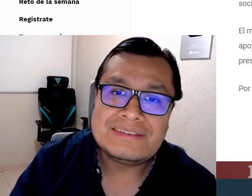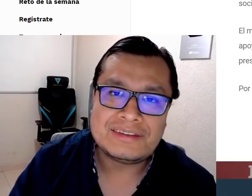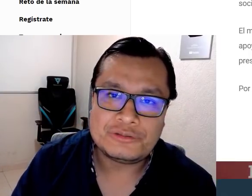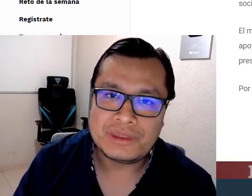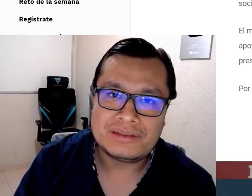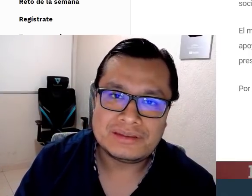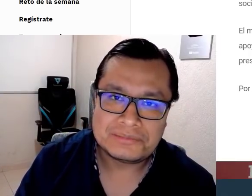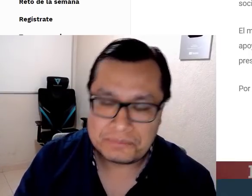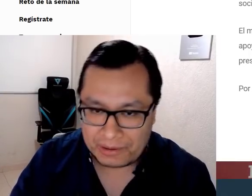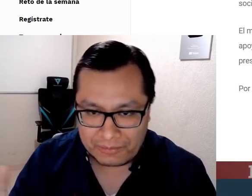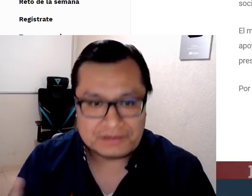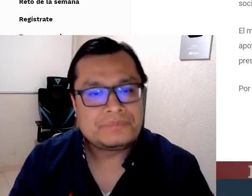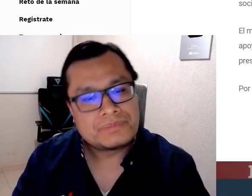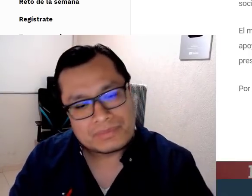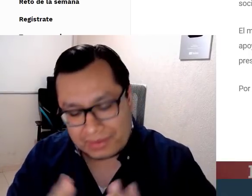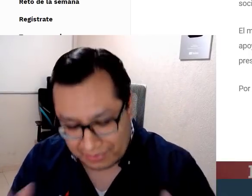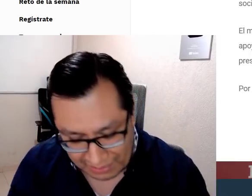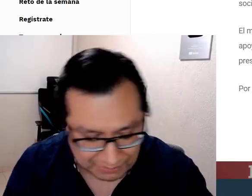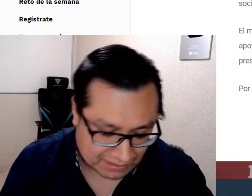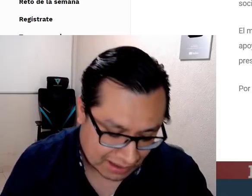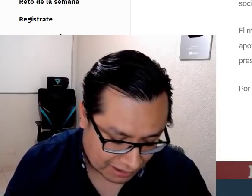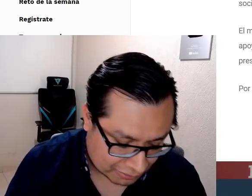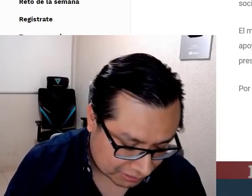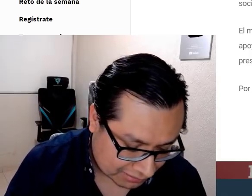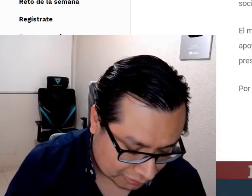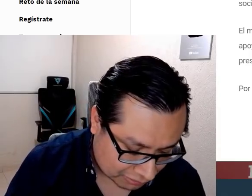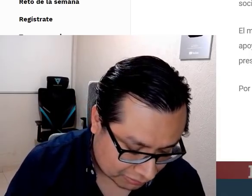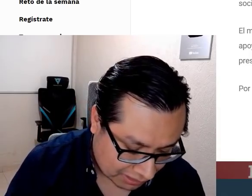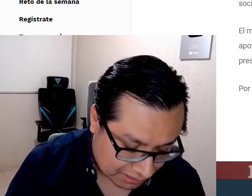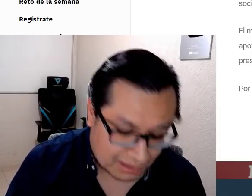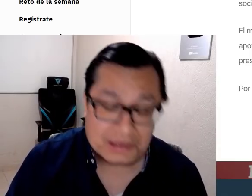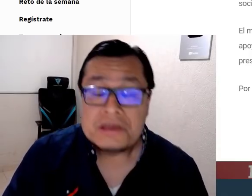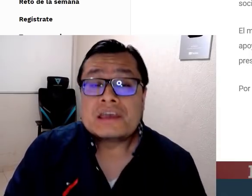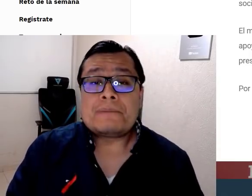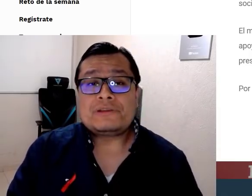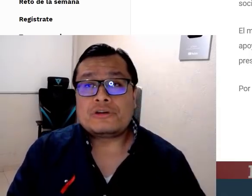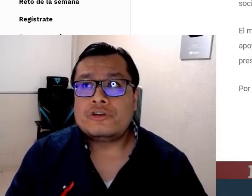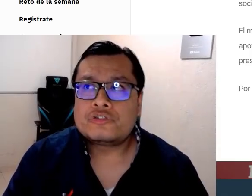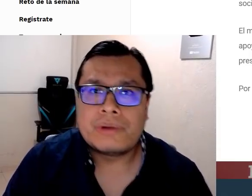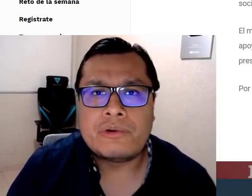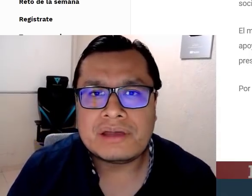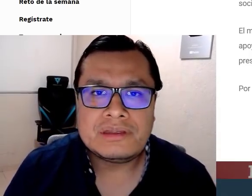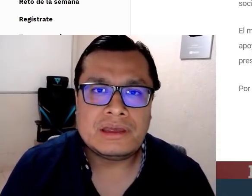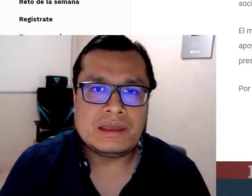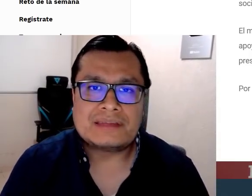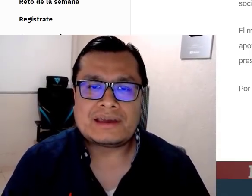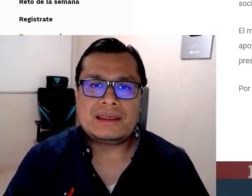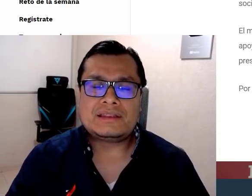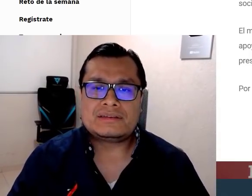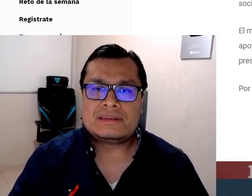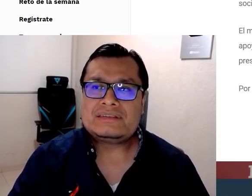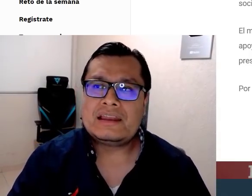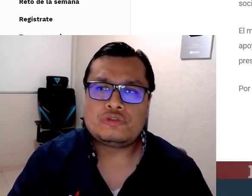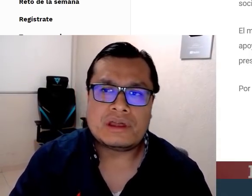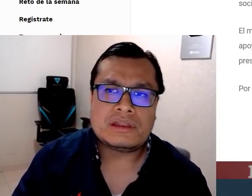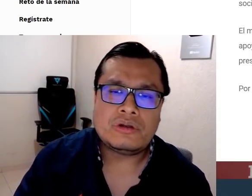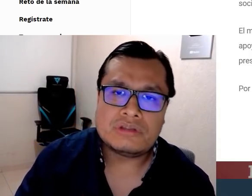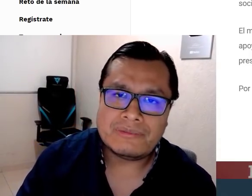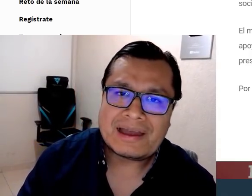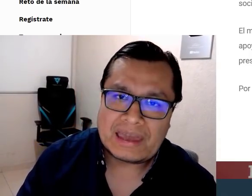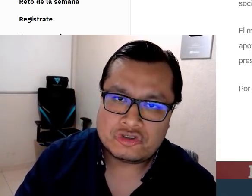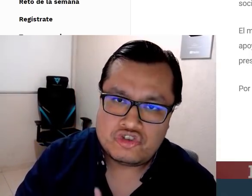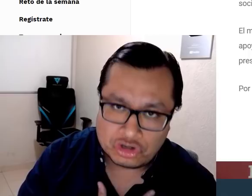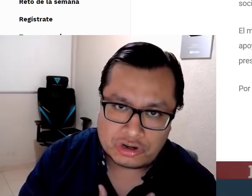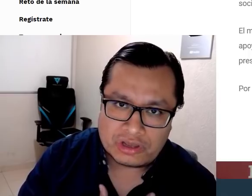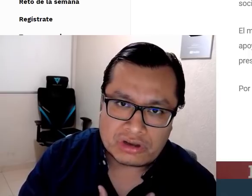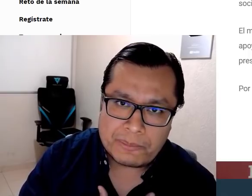entraban 15 estudiantes. Pero bueno, también hay otra situación ahí. ¿Qué pasó con los cubrebocas y las caretas? Si el estudiante no